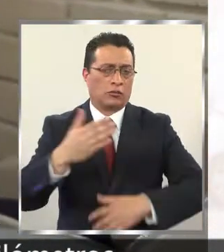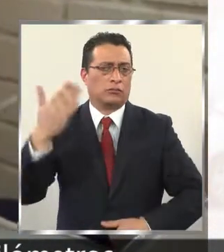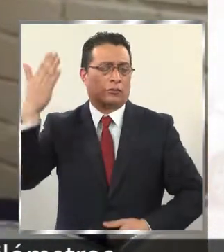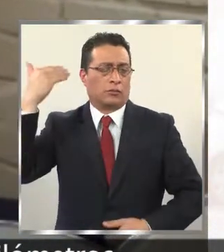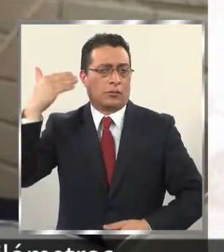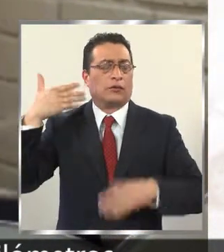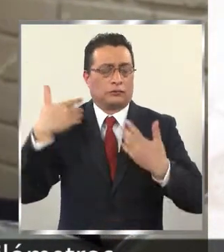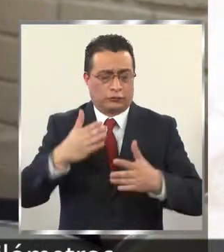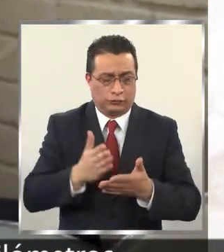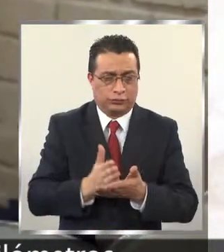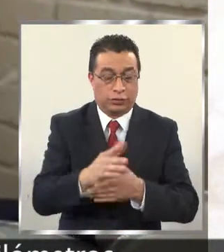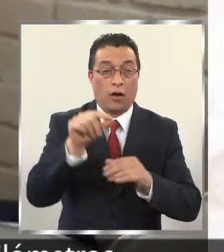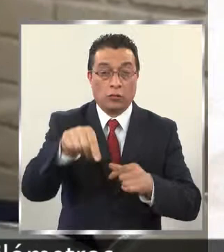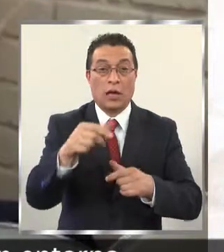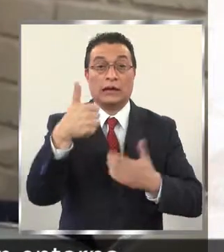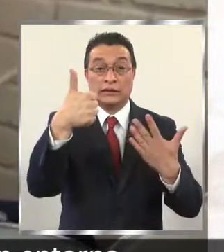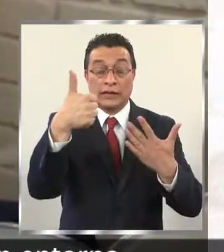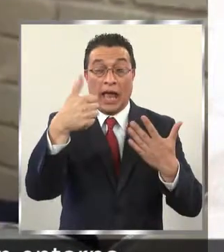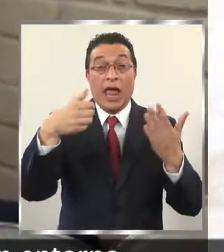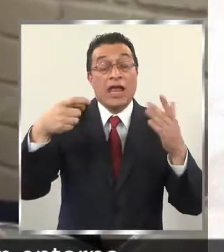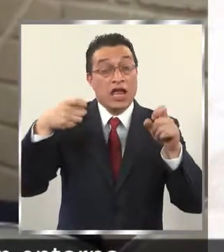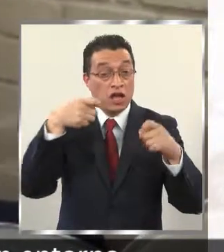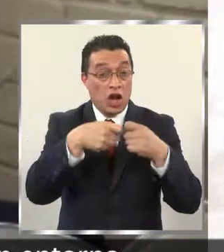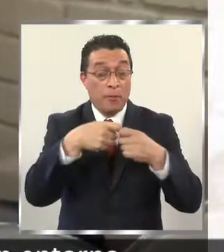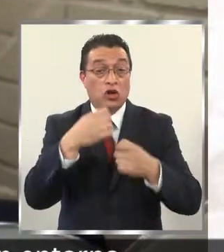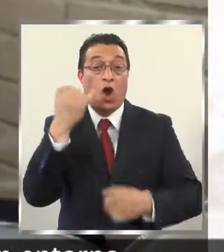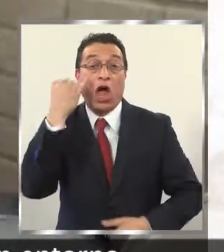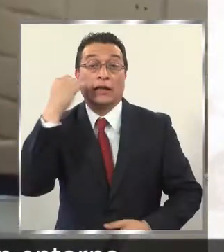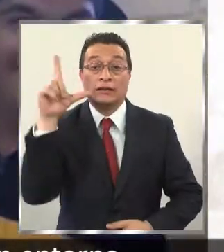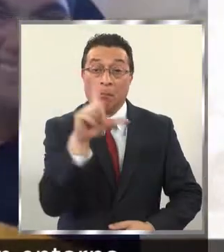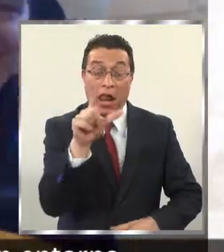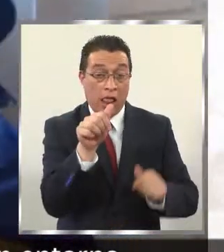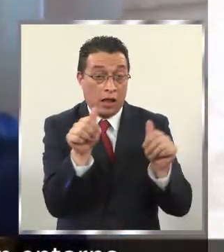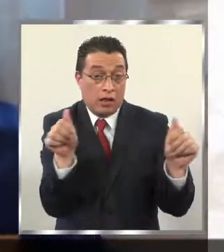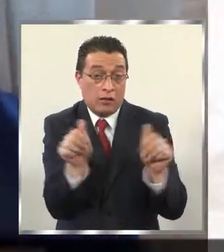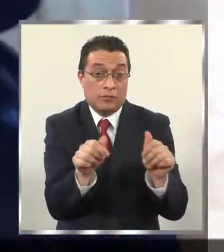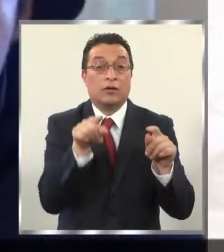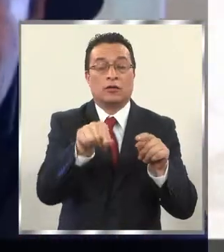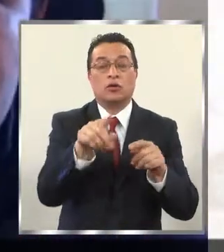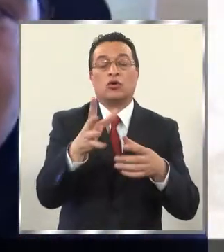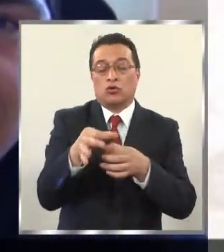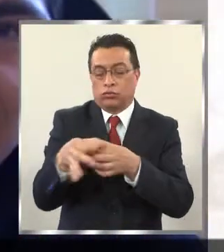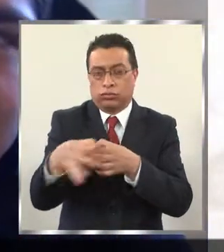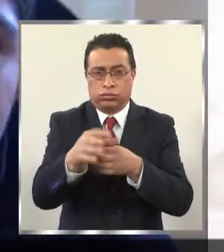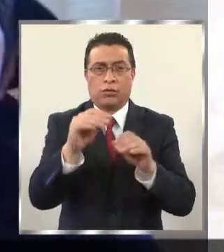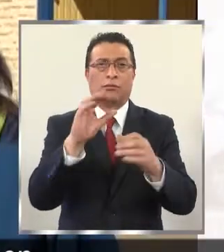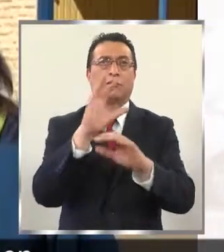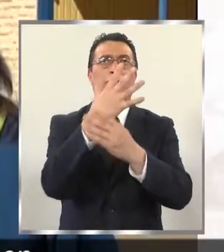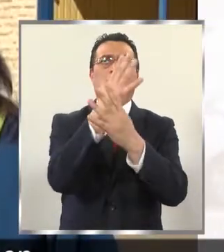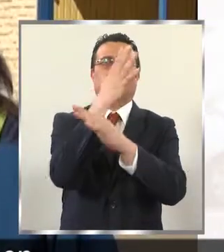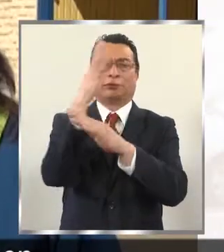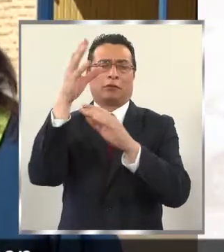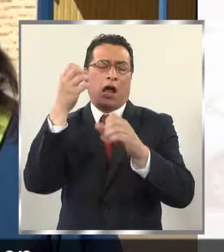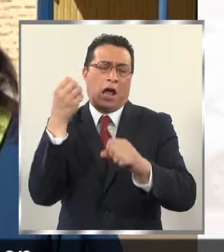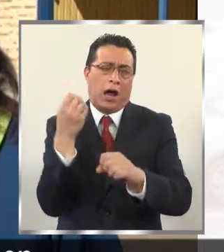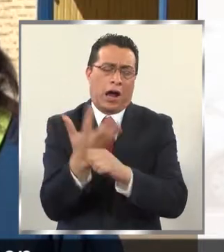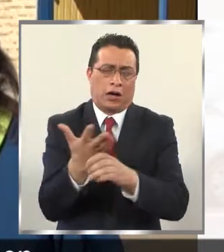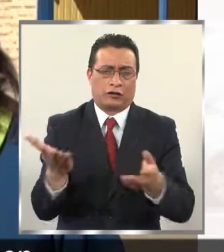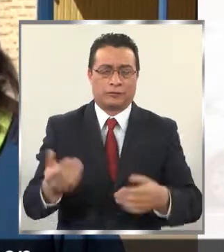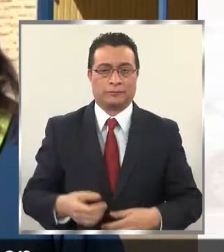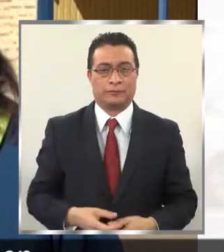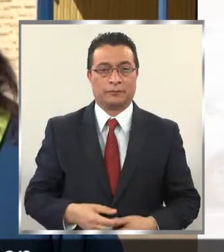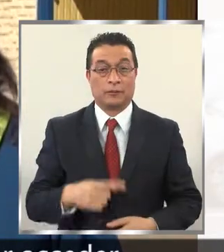pese a estar a solo 6 kilómetros de Illapel, está instalada en un entorno lleno de naturaleza. Nuestros alumnos